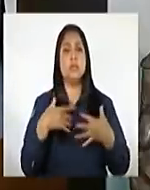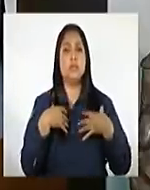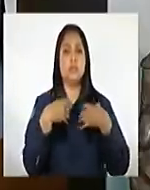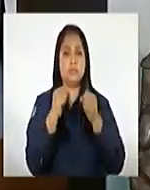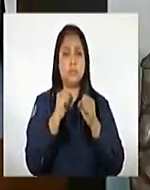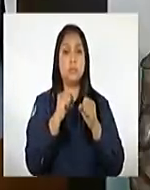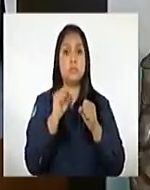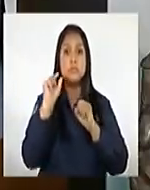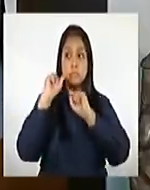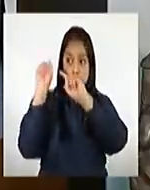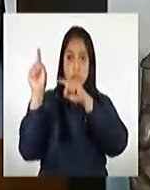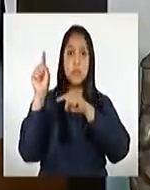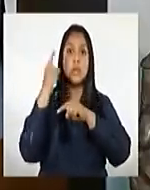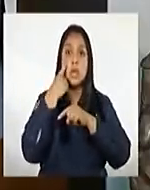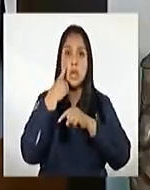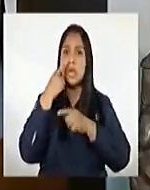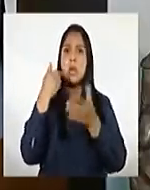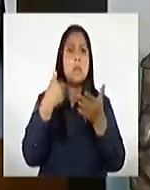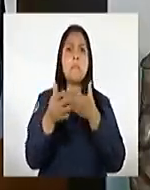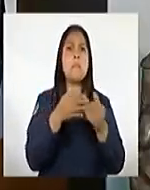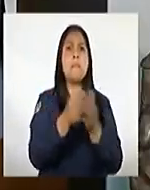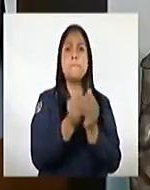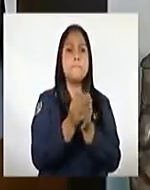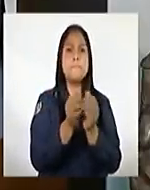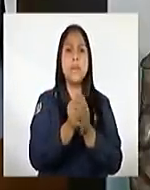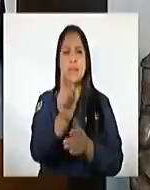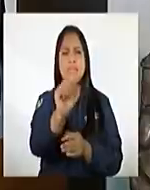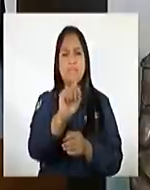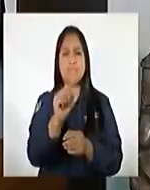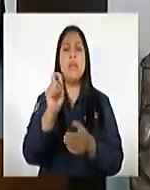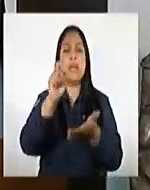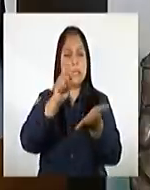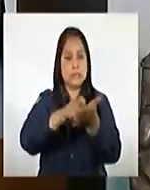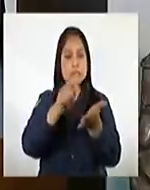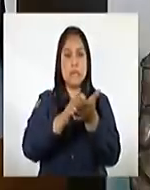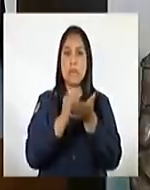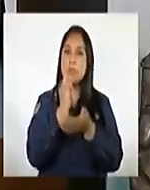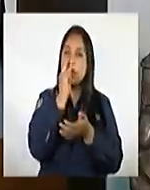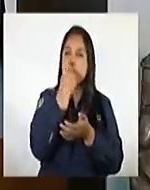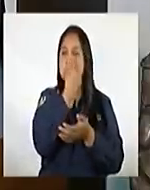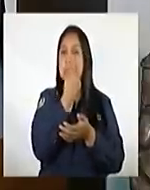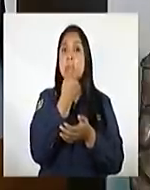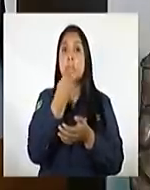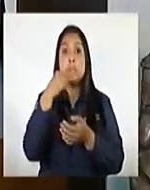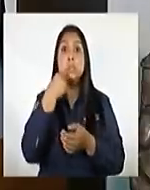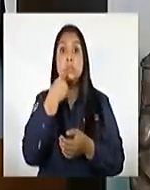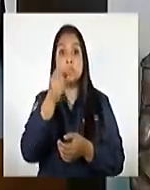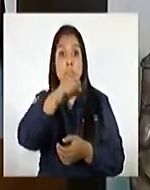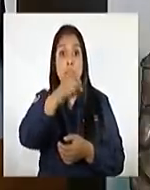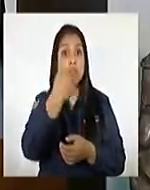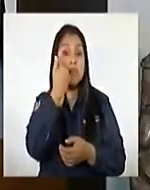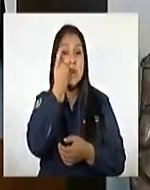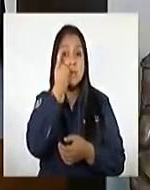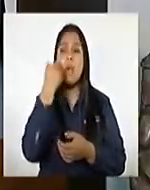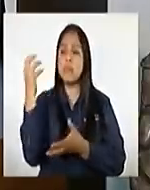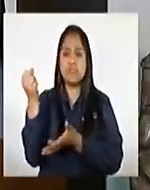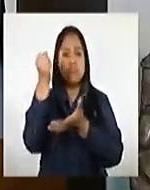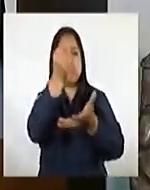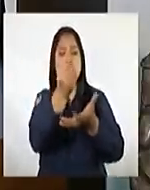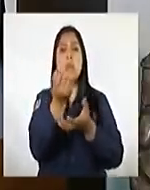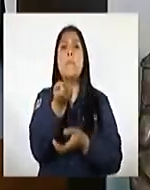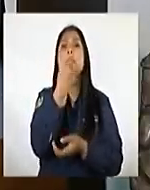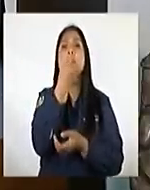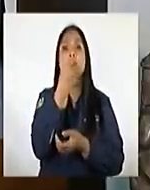cercano, asistan sin miedo a que les podamos hacer la prueba. Si sale positivo, les podemos dar la medicina